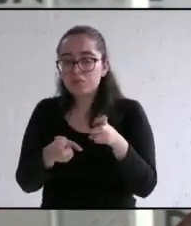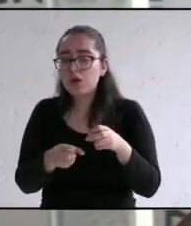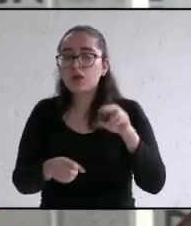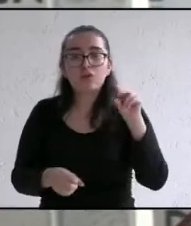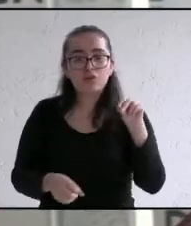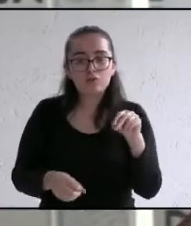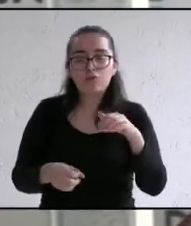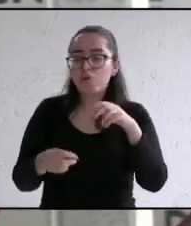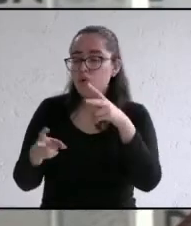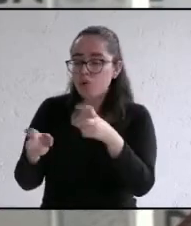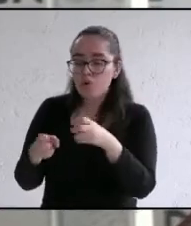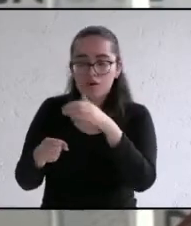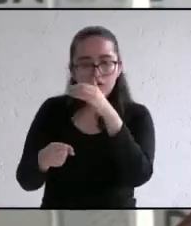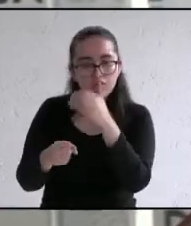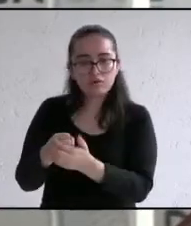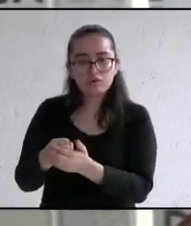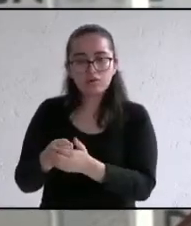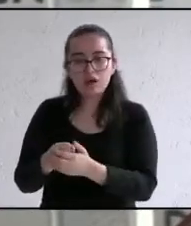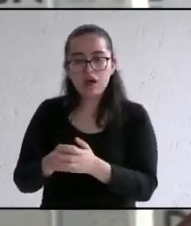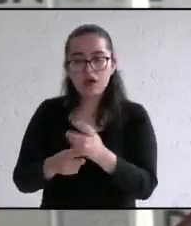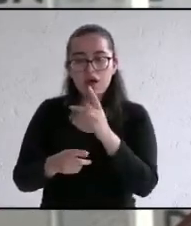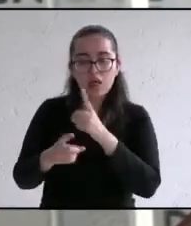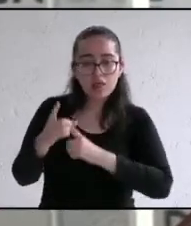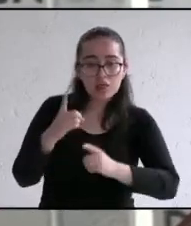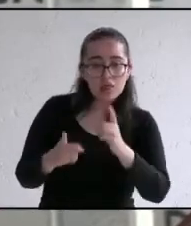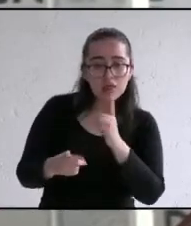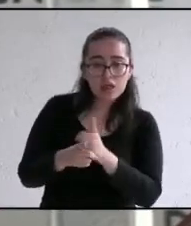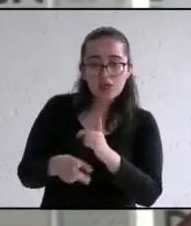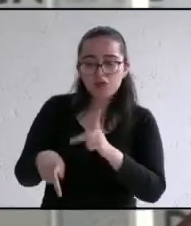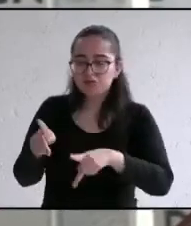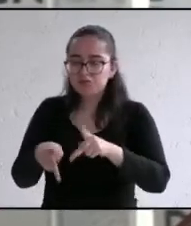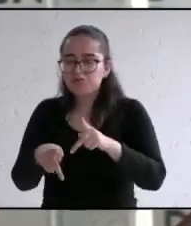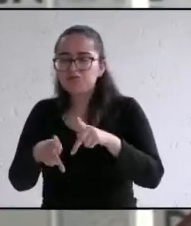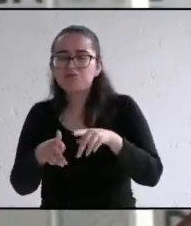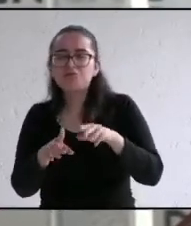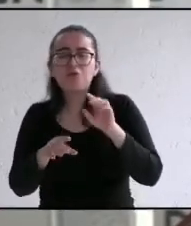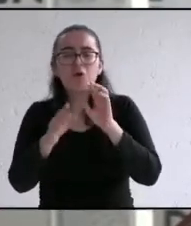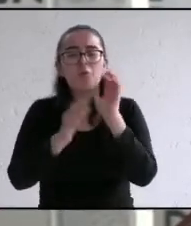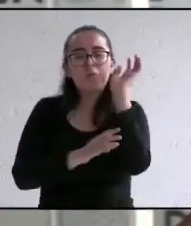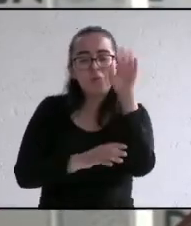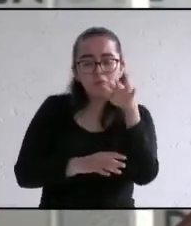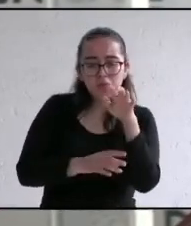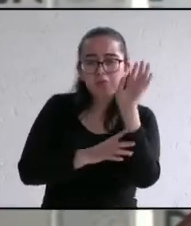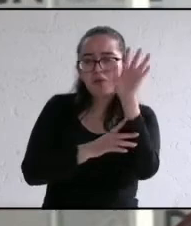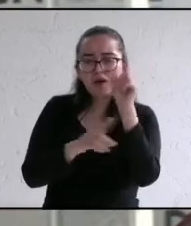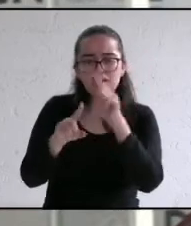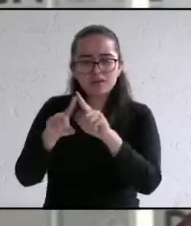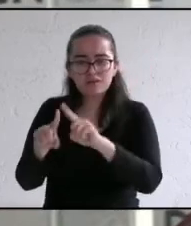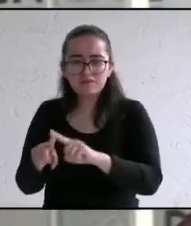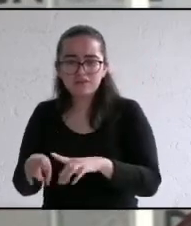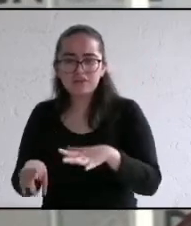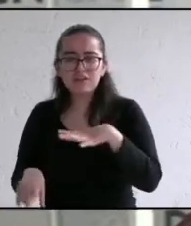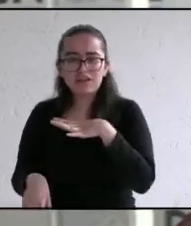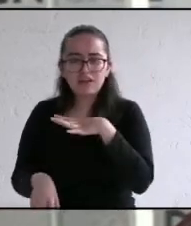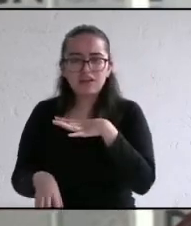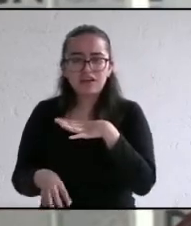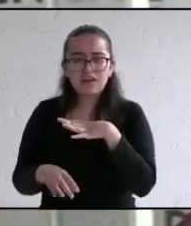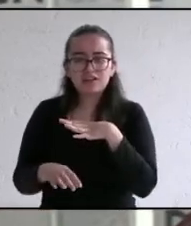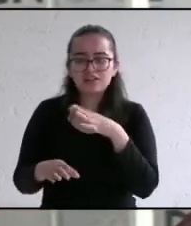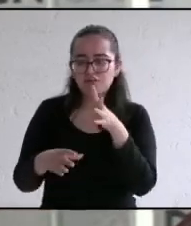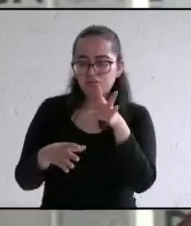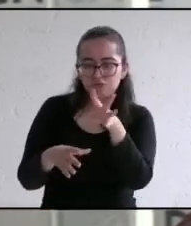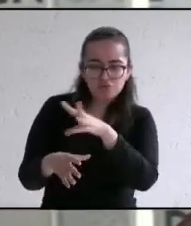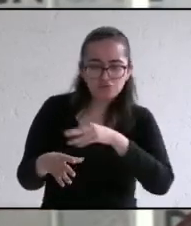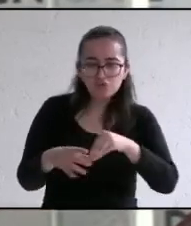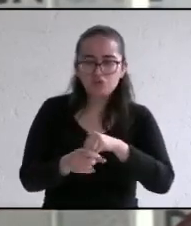realizaremos torneos deportivos y culturales en donde se involucre a todo el municipio a todos los jóvenes de nuestro